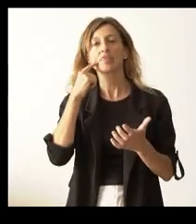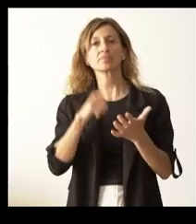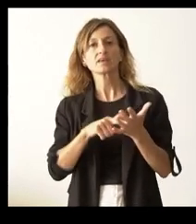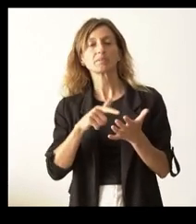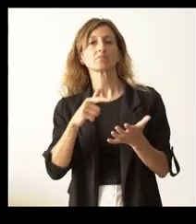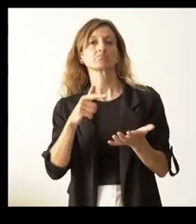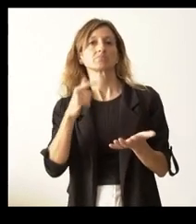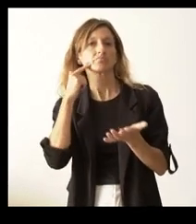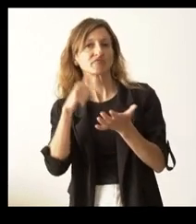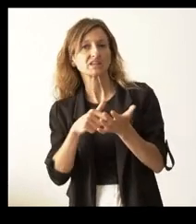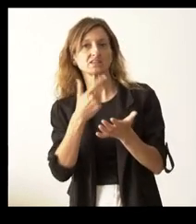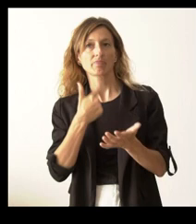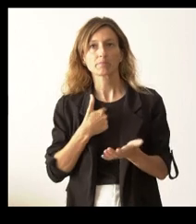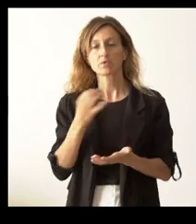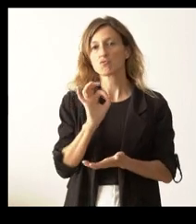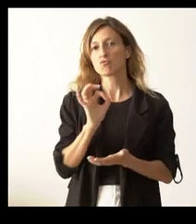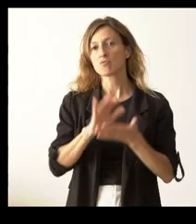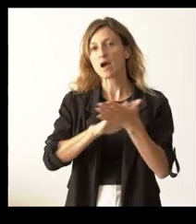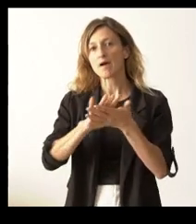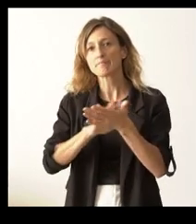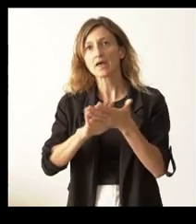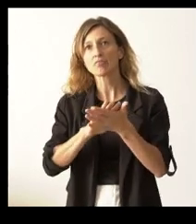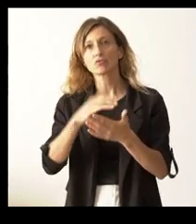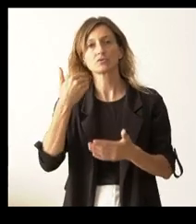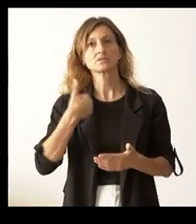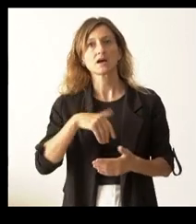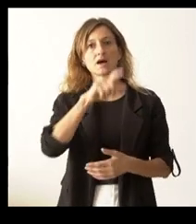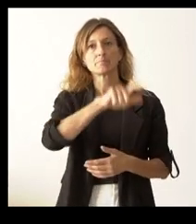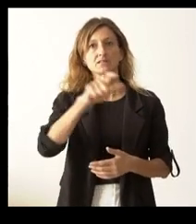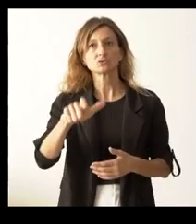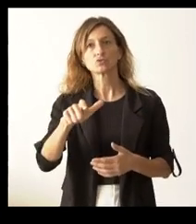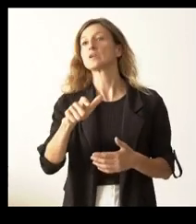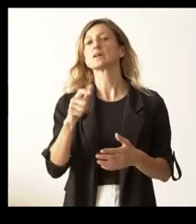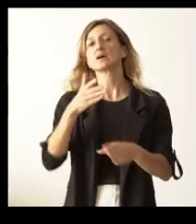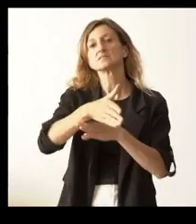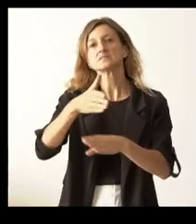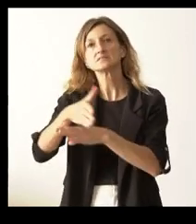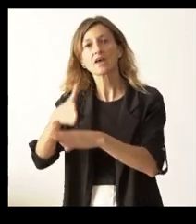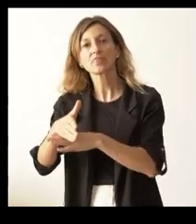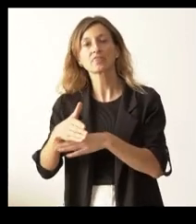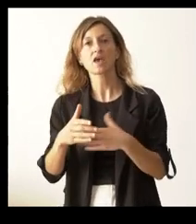sería o si han hablado con algún artista y ha confirmado su asistencia.